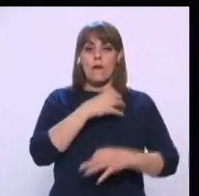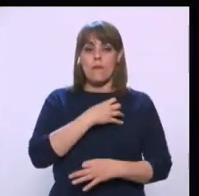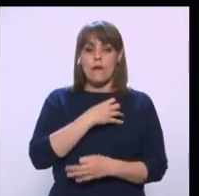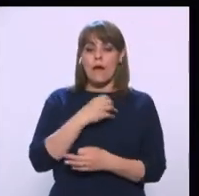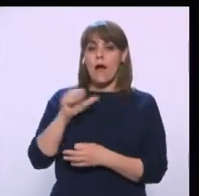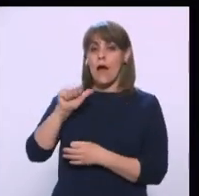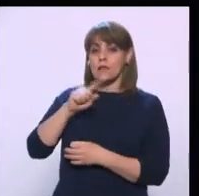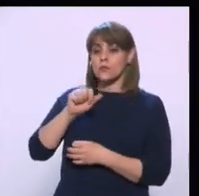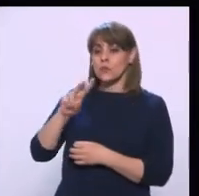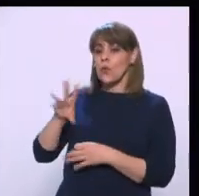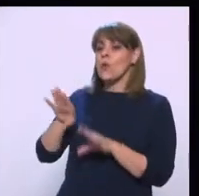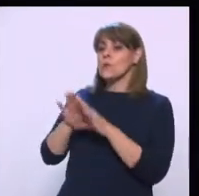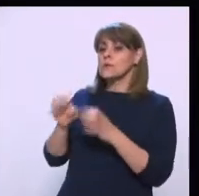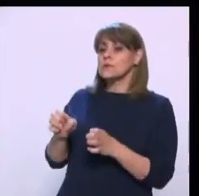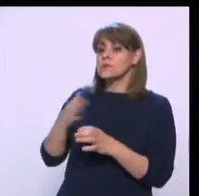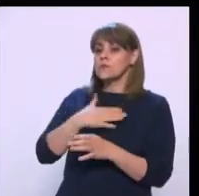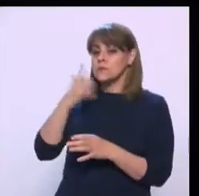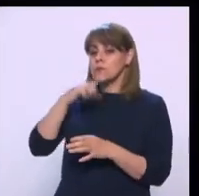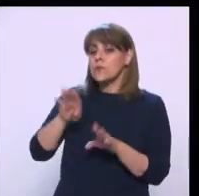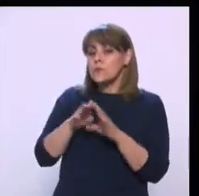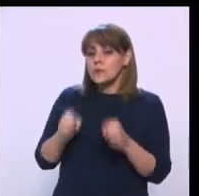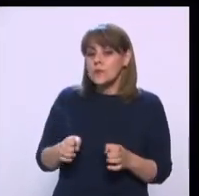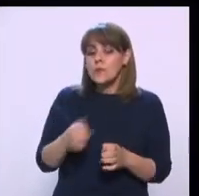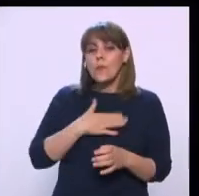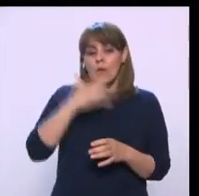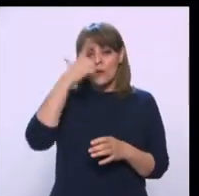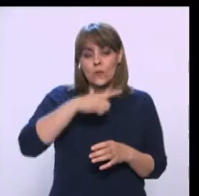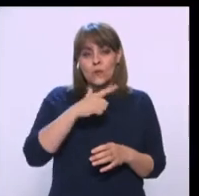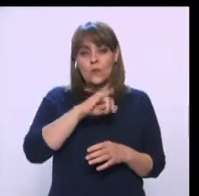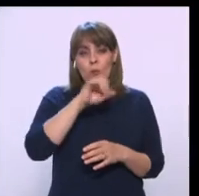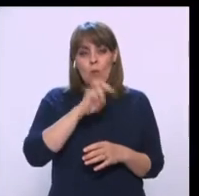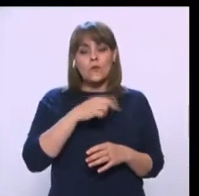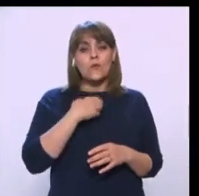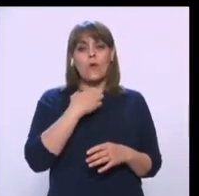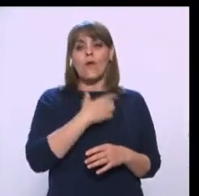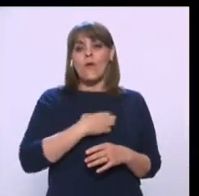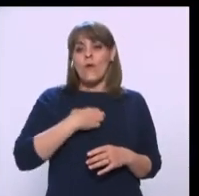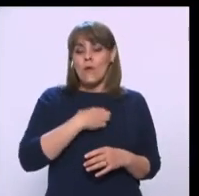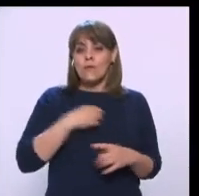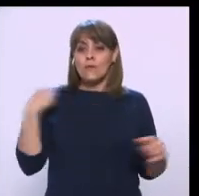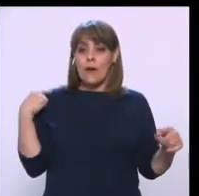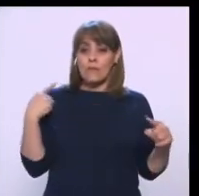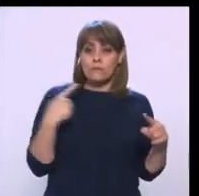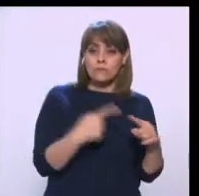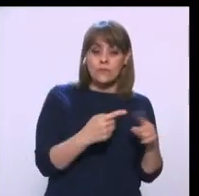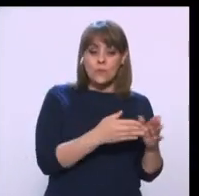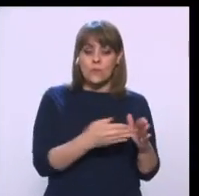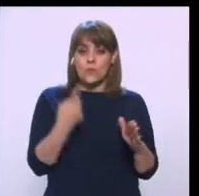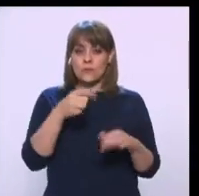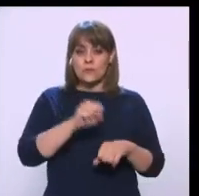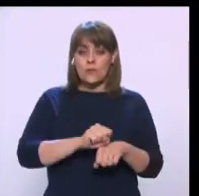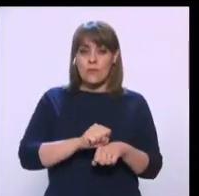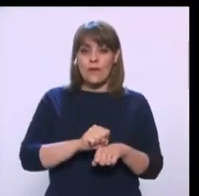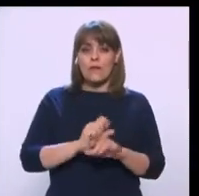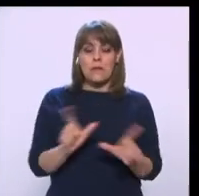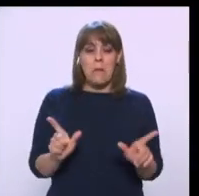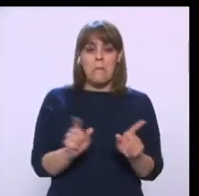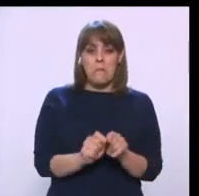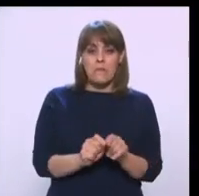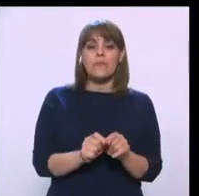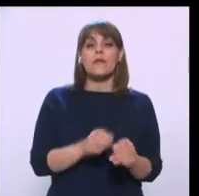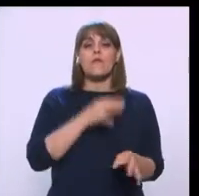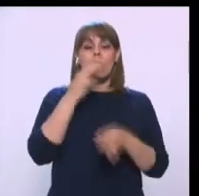Azul, ¿cómo estás? Muy buenas noches, ¿cómo te va? Buenas noches, Juan Pues muy contenta ya terminando aquí la semana Y vamos a iniciar con la información